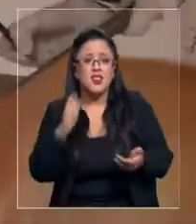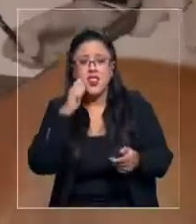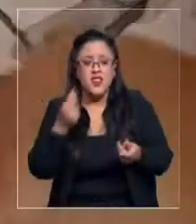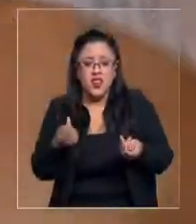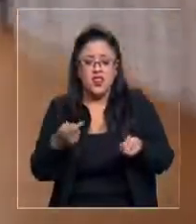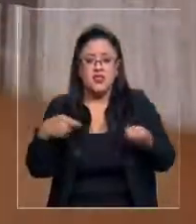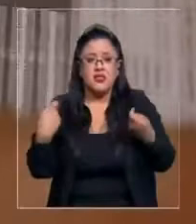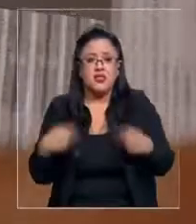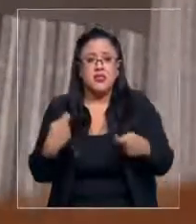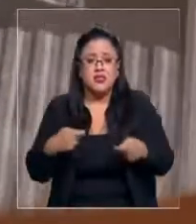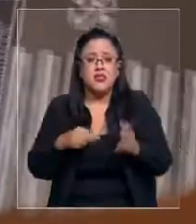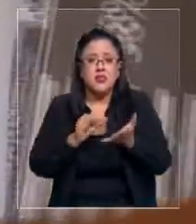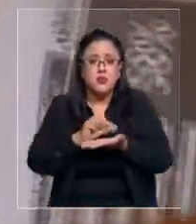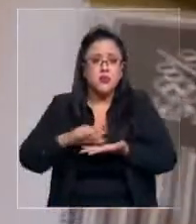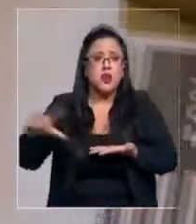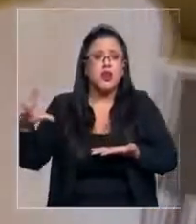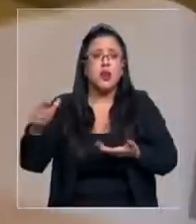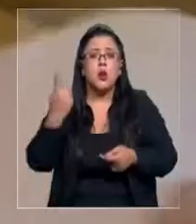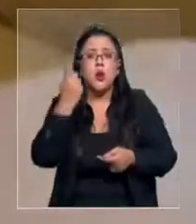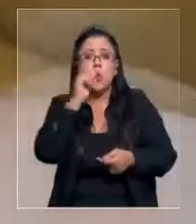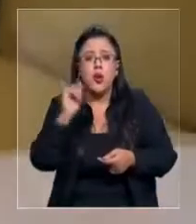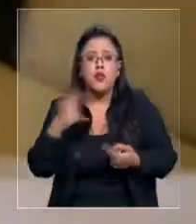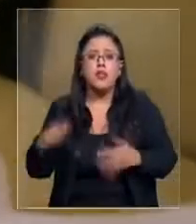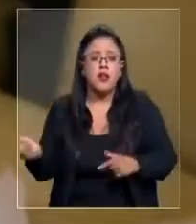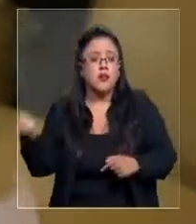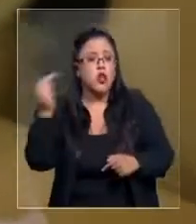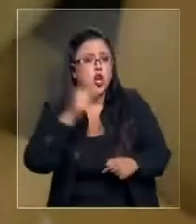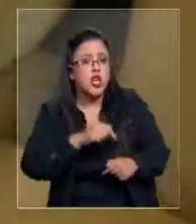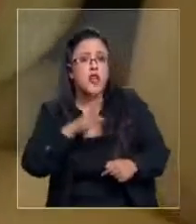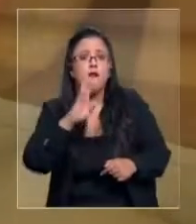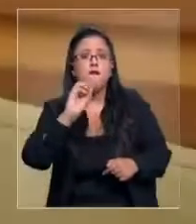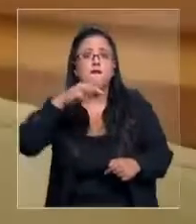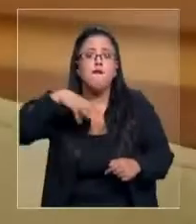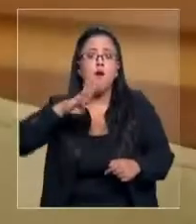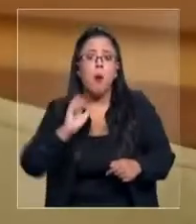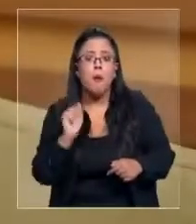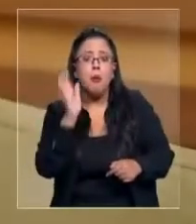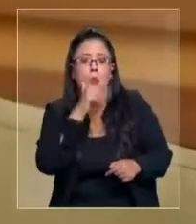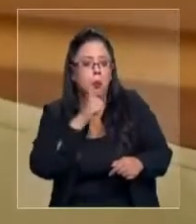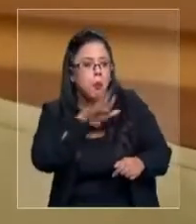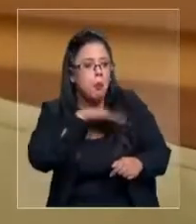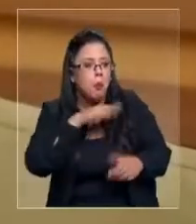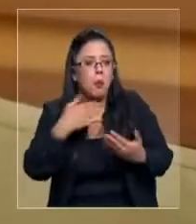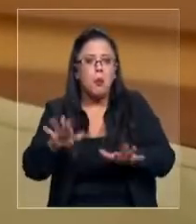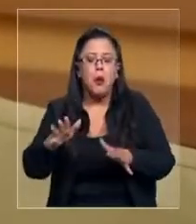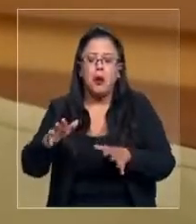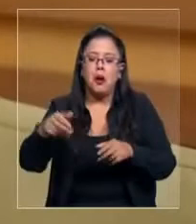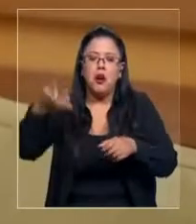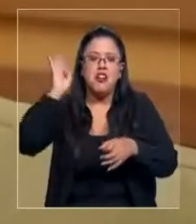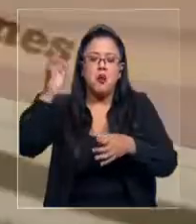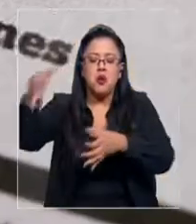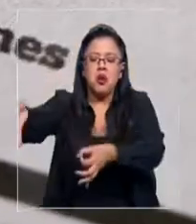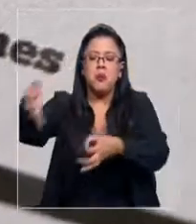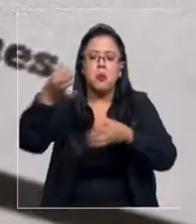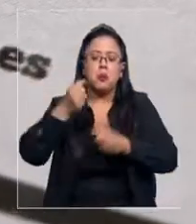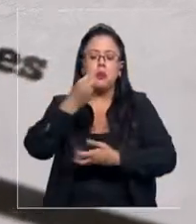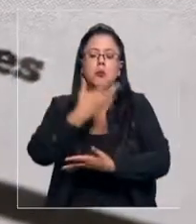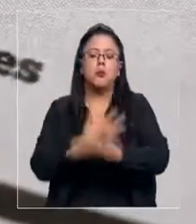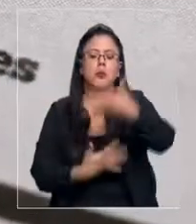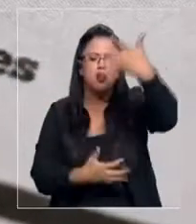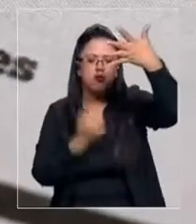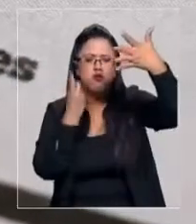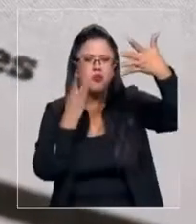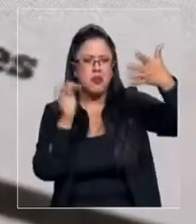tres veces. Mira, una vez repararon una bomba que no se está usando. En las reuniones entregan unos balances que nadie entiende. Muchas